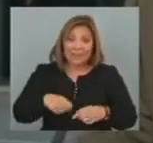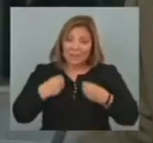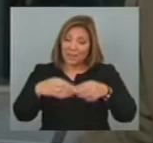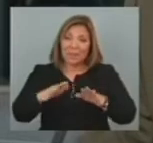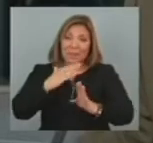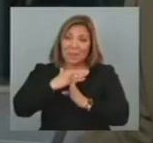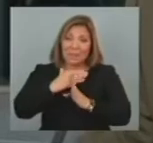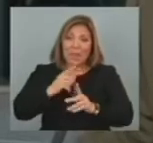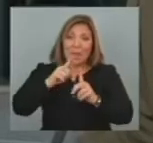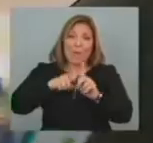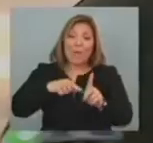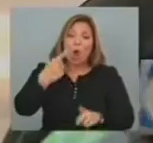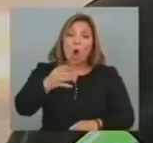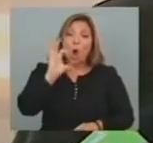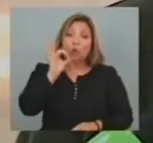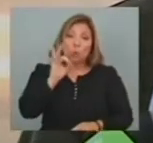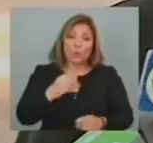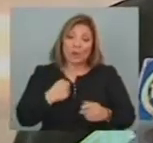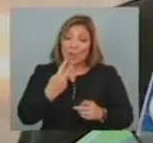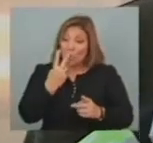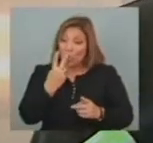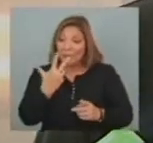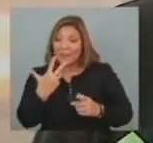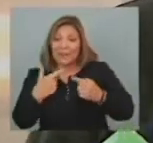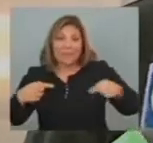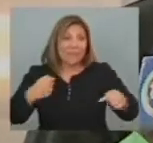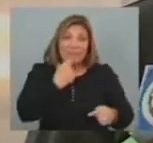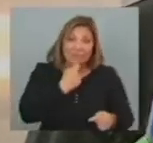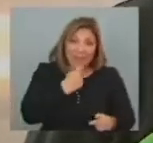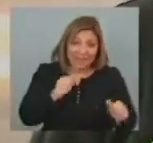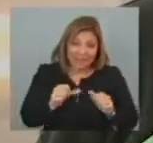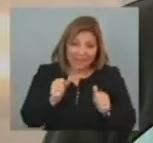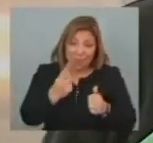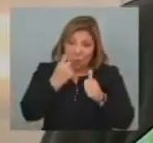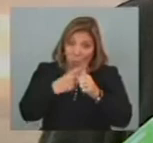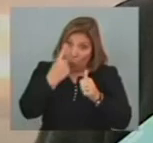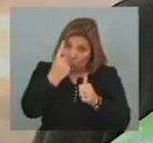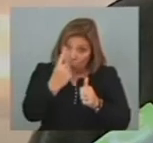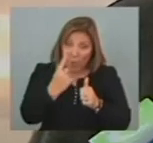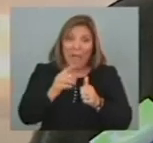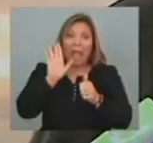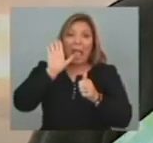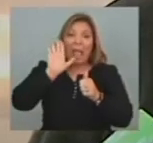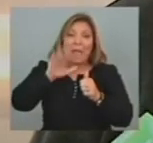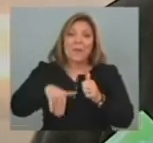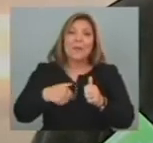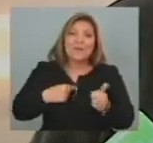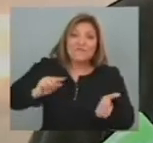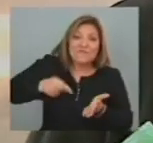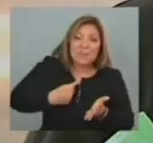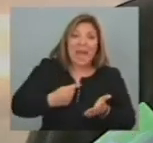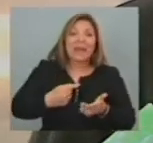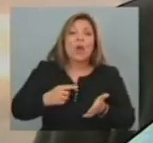A mediados Del próximo mes De octubre Quedan Dos o tres cosas Para hacer Todavía Una es Poder Firmar El